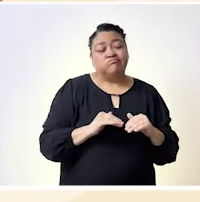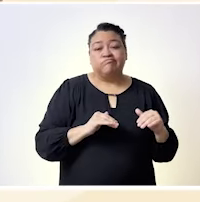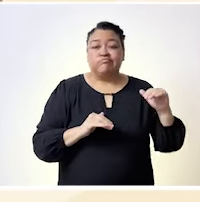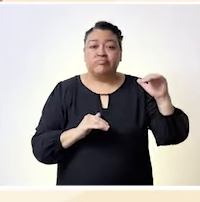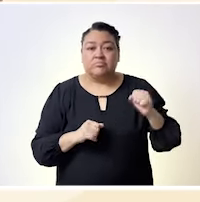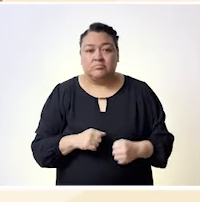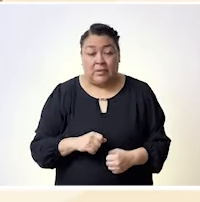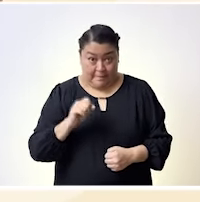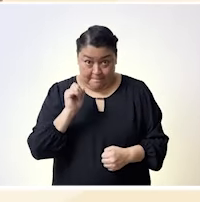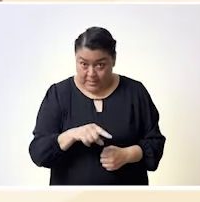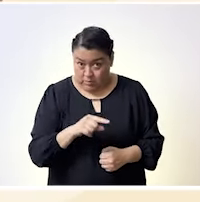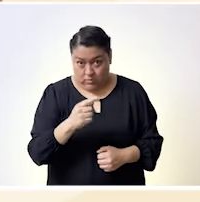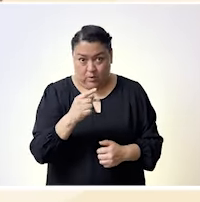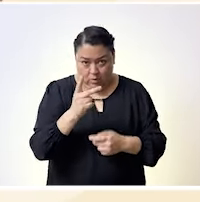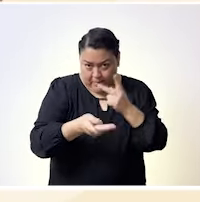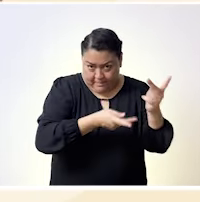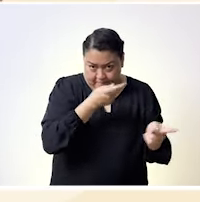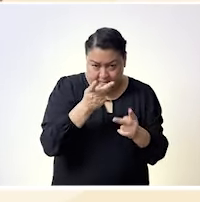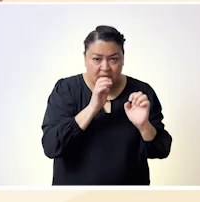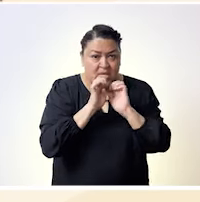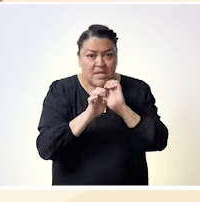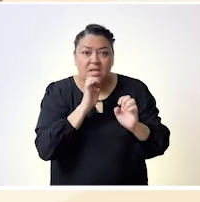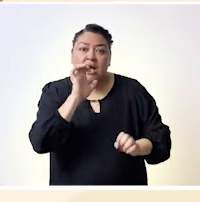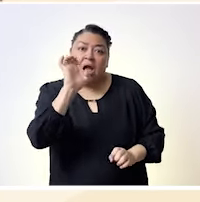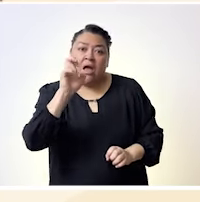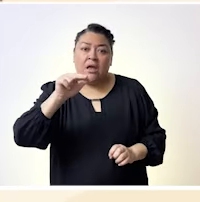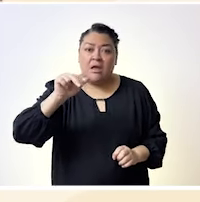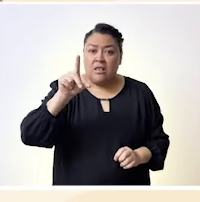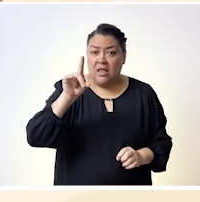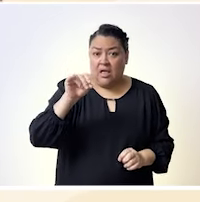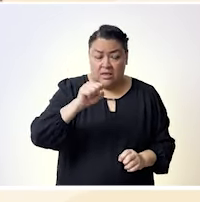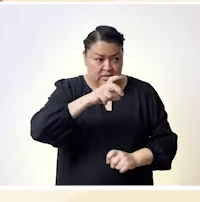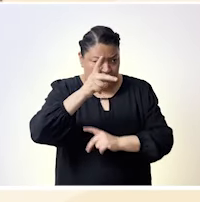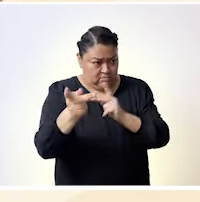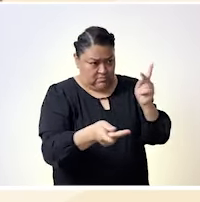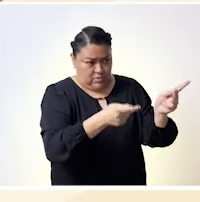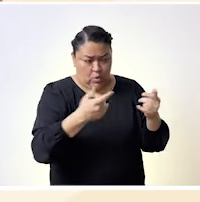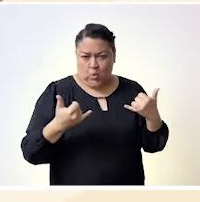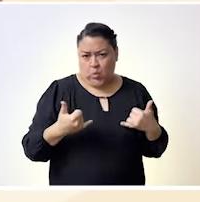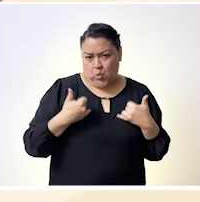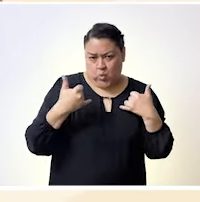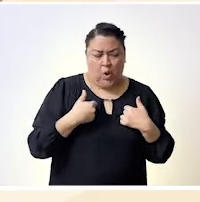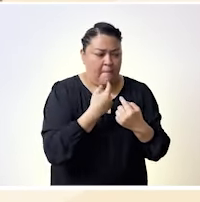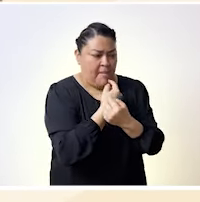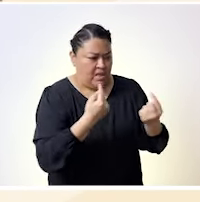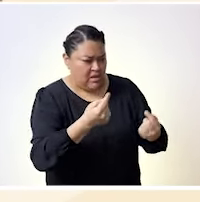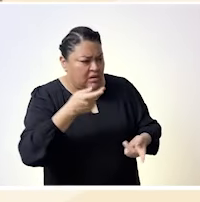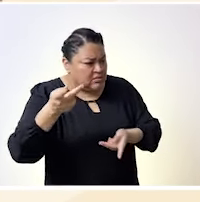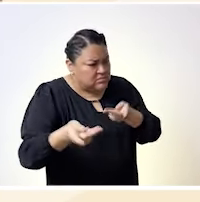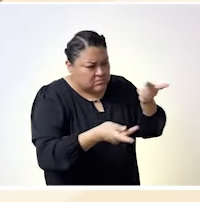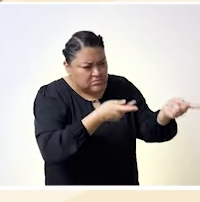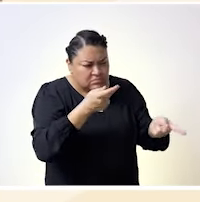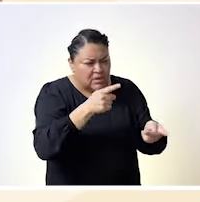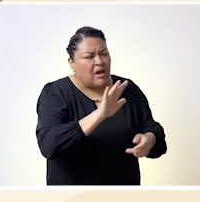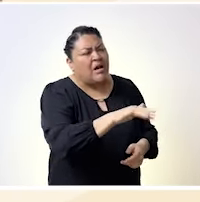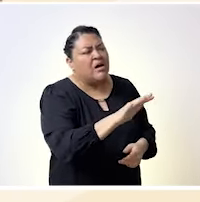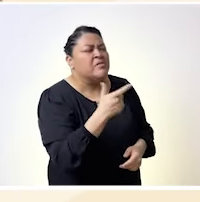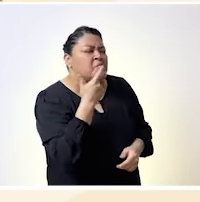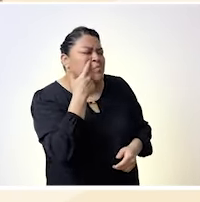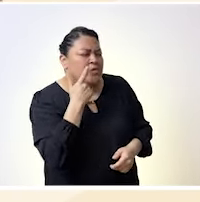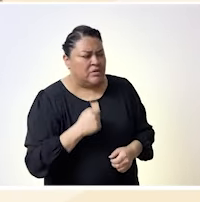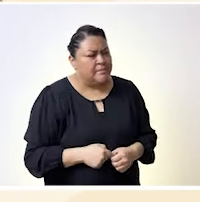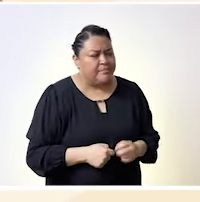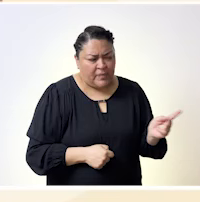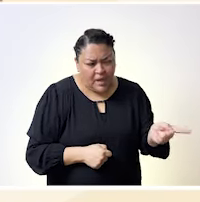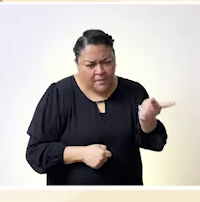También la ENADIS consultó y encuestó a niños, niñas y adolescentes en este tema y les preguntó acerca de